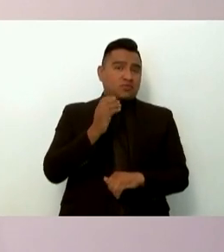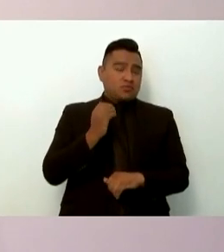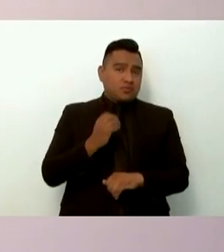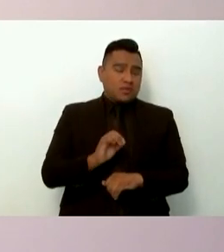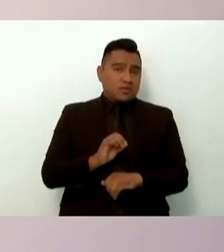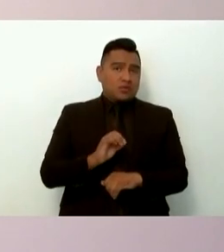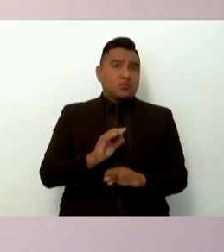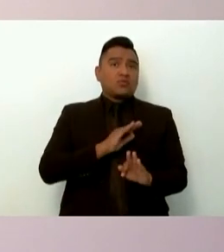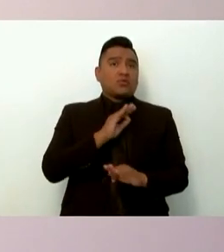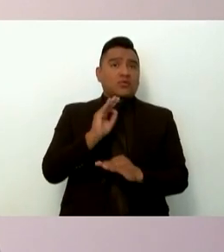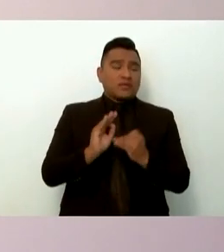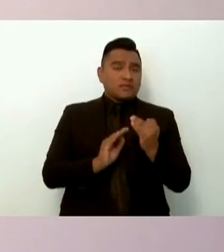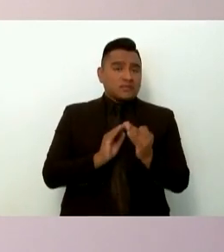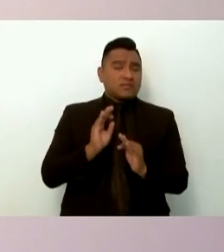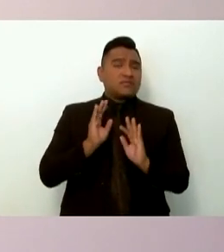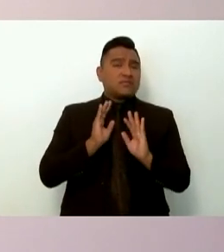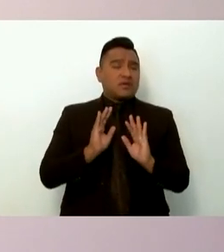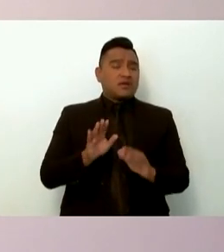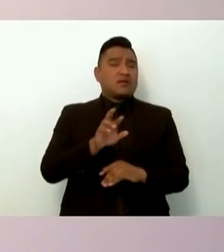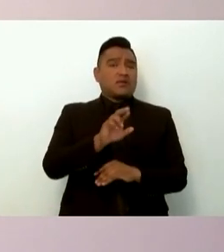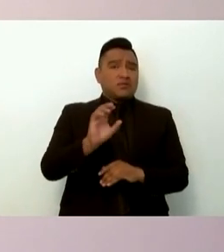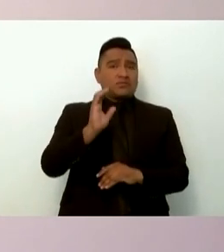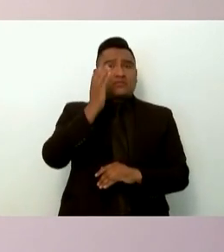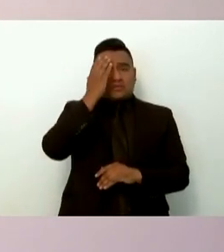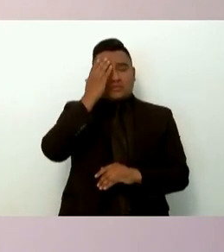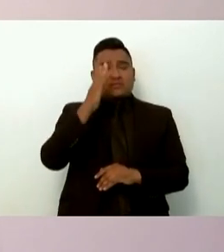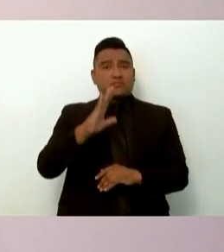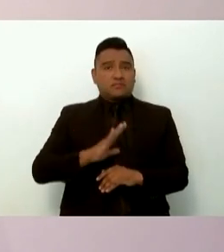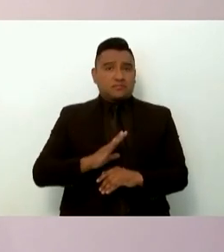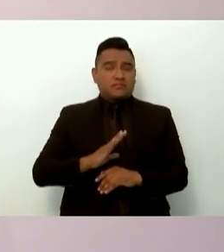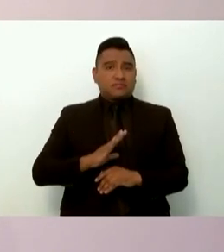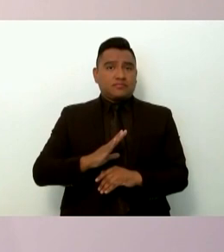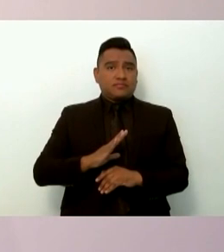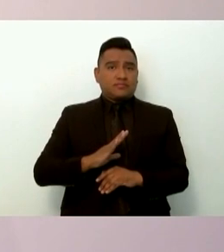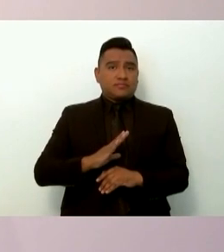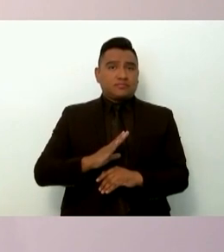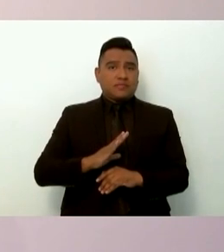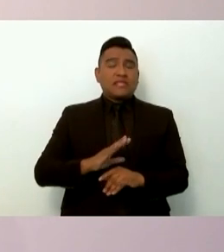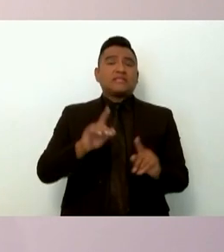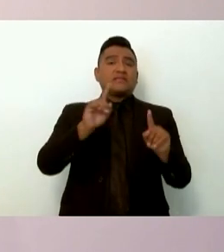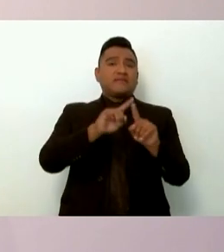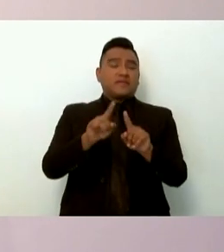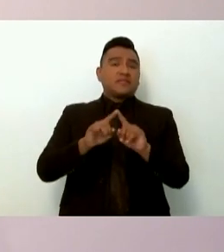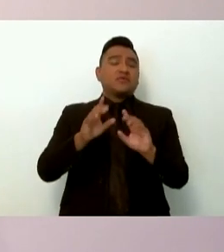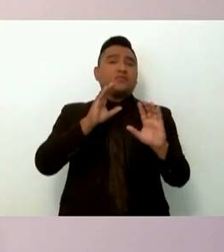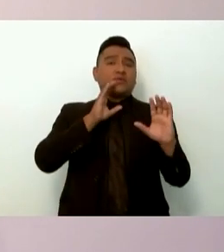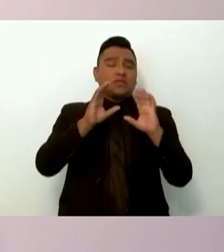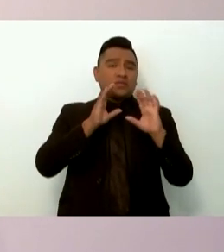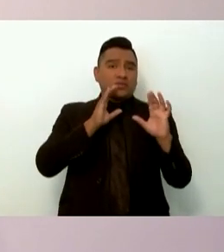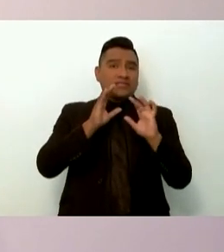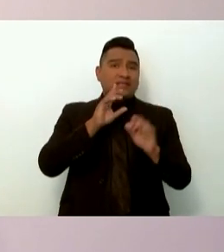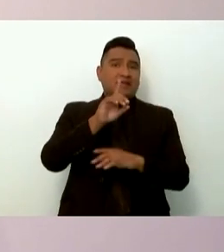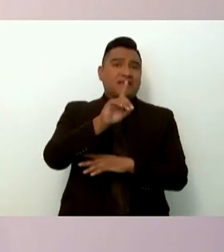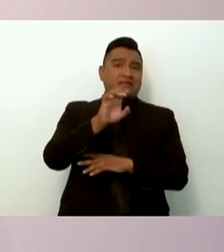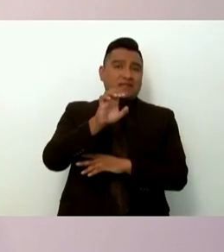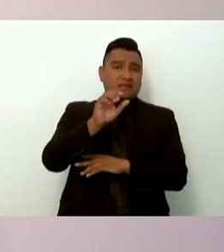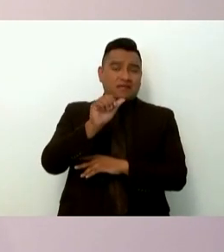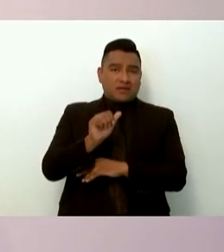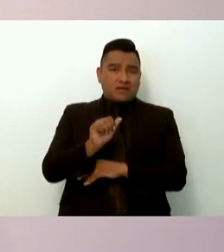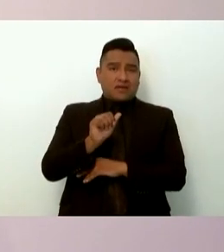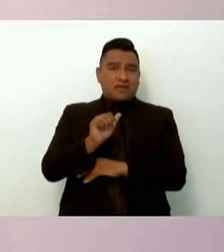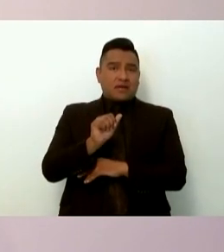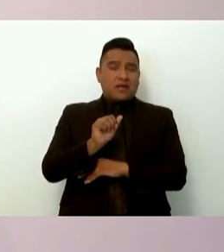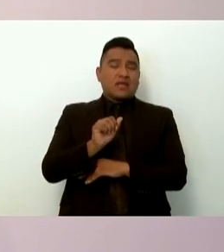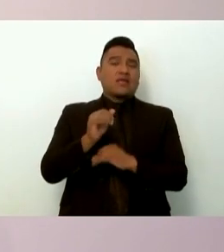reconocidas. Se cuenta con intervenciones de las comunicaciones realizadas por la DEA a integrantes de